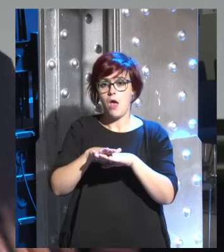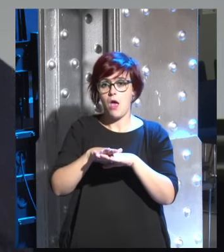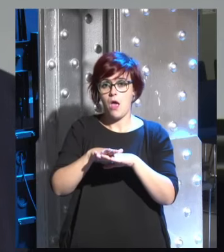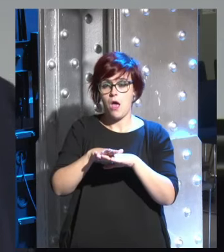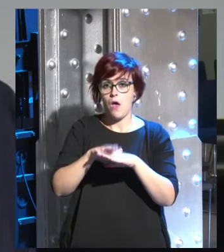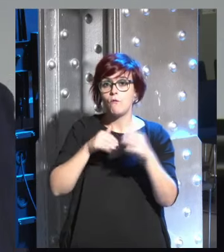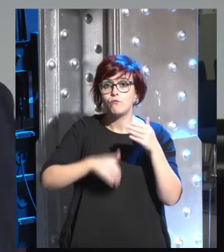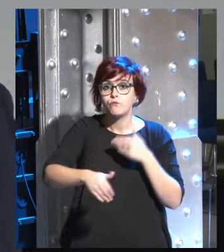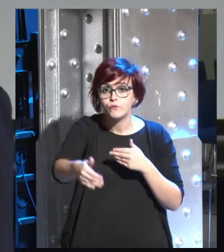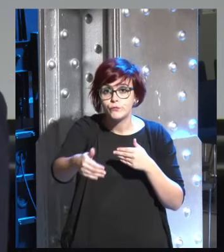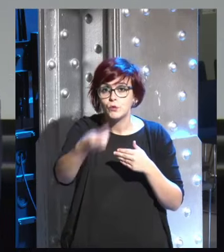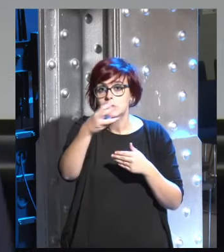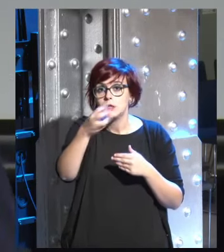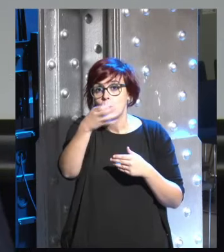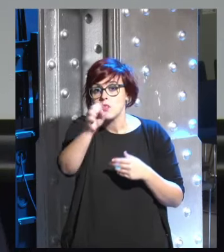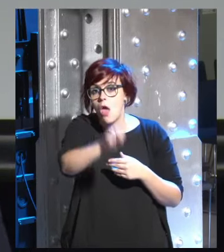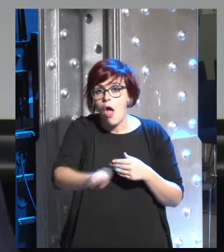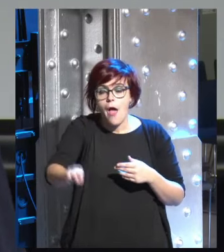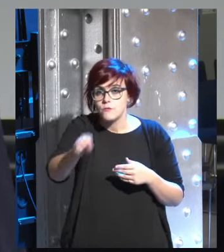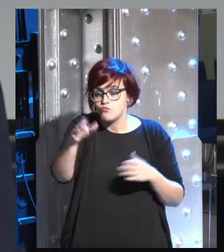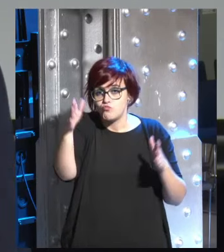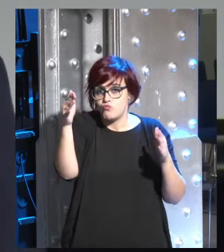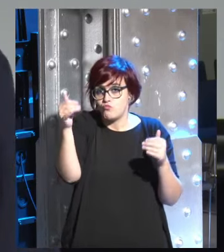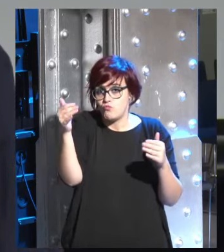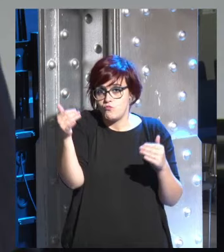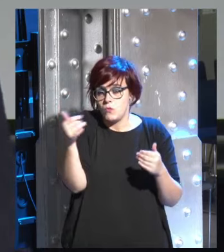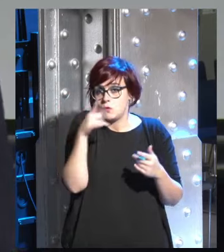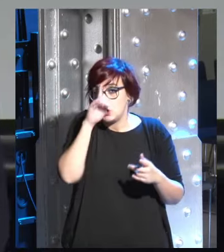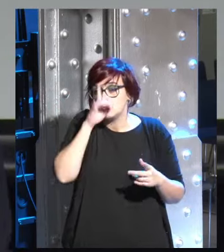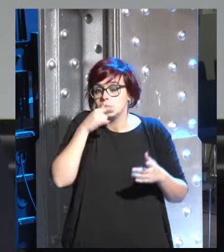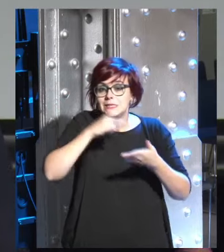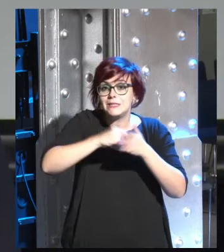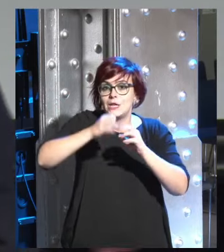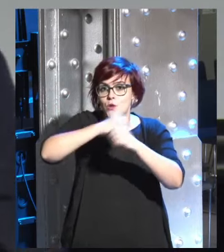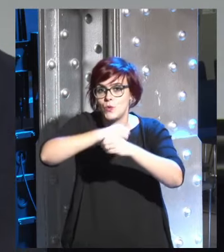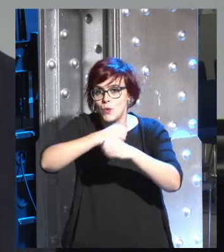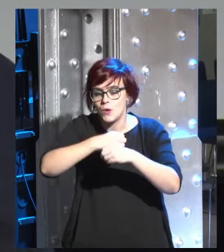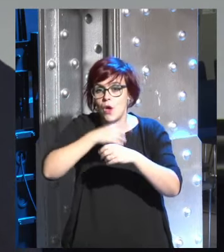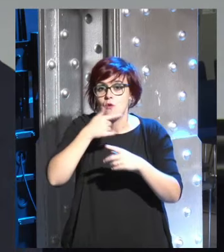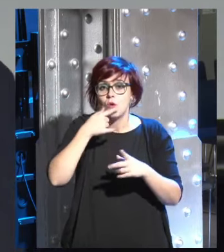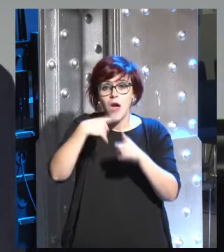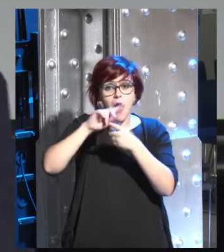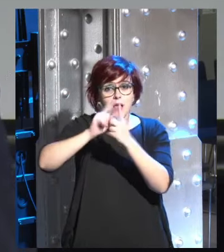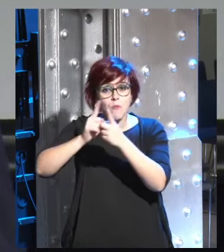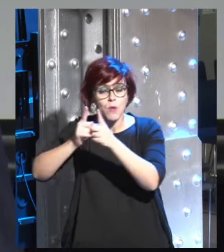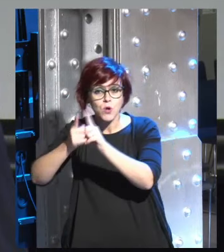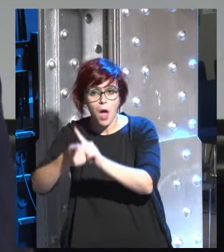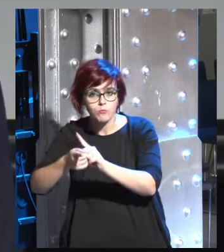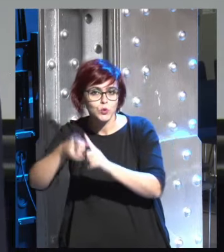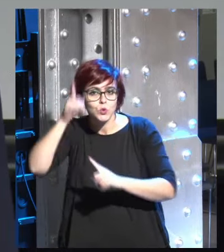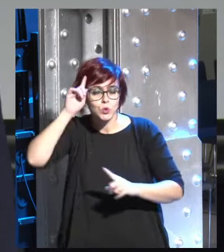futuro dentro de 30-40 años no tienen en cuenta la biotecnología no tienen en cuenta todos estos cambios